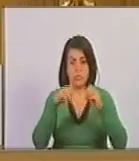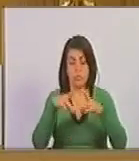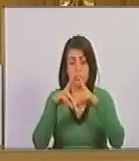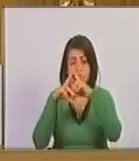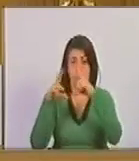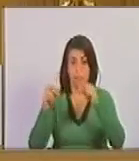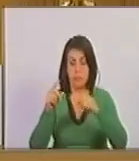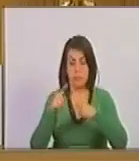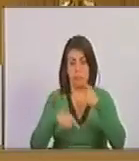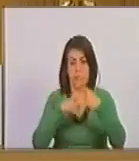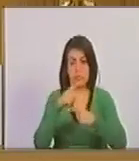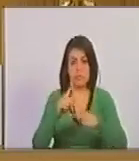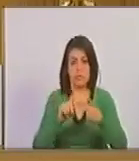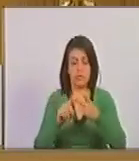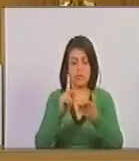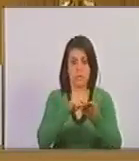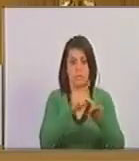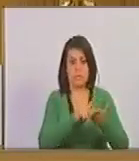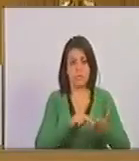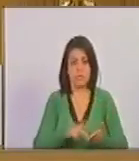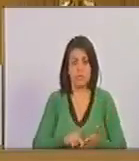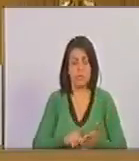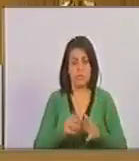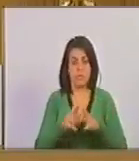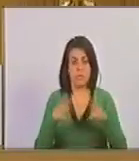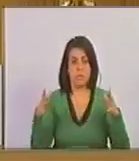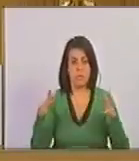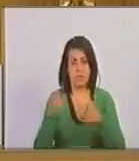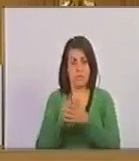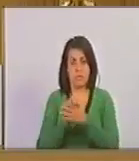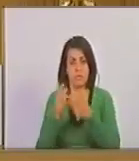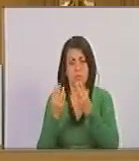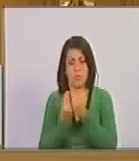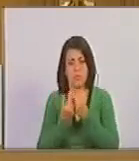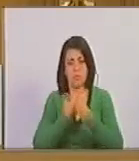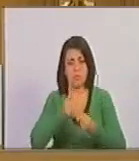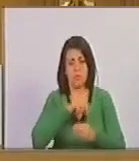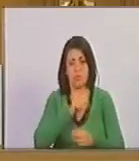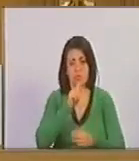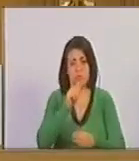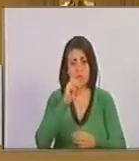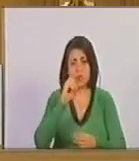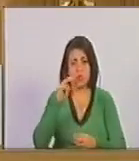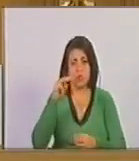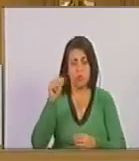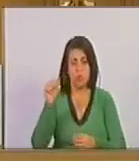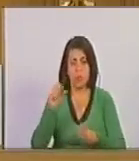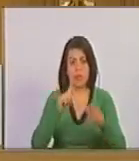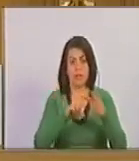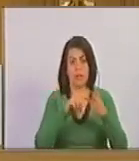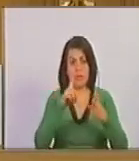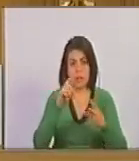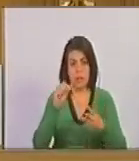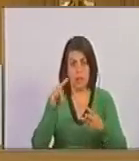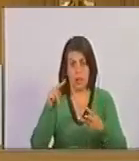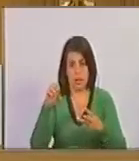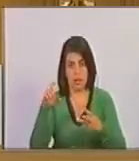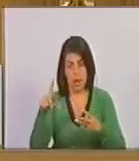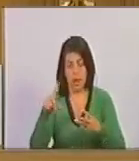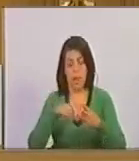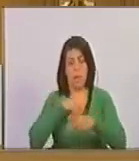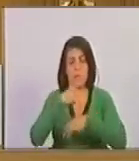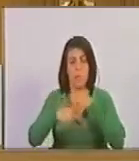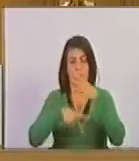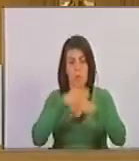Nicaragua, luego participó el gran amigado con muchos de nosotros, Tomá Borges, Daniel Ortega, fue un proceso